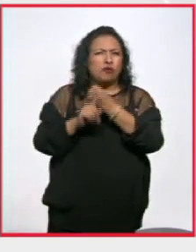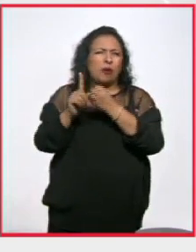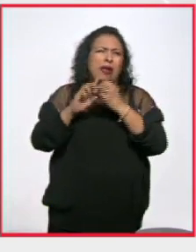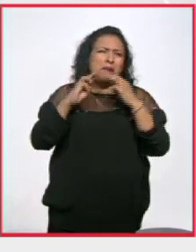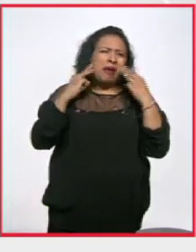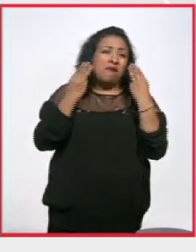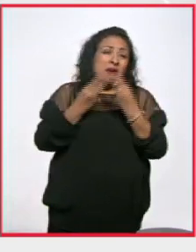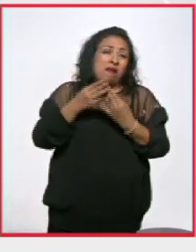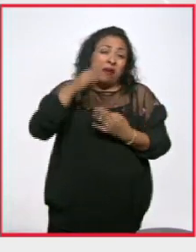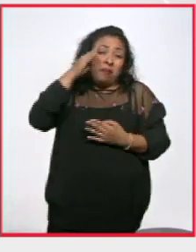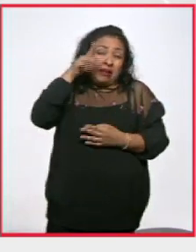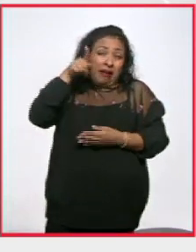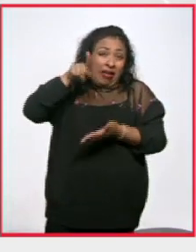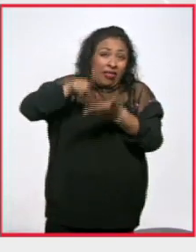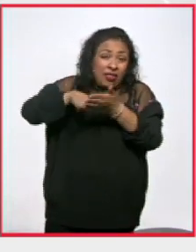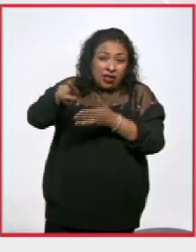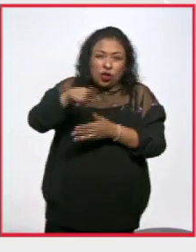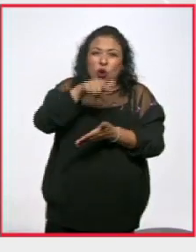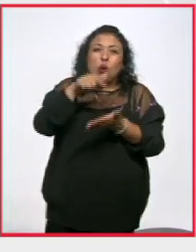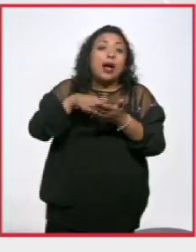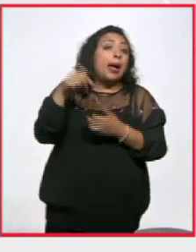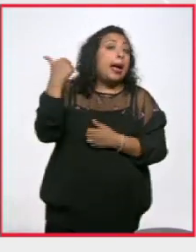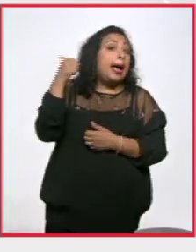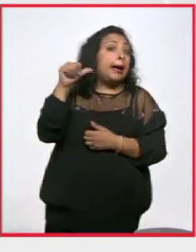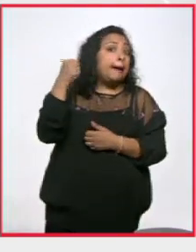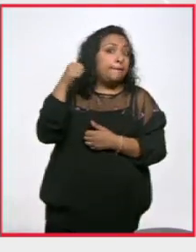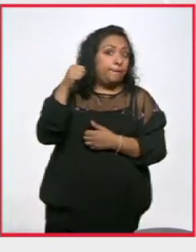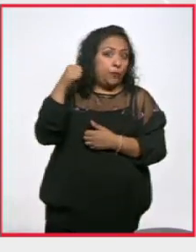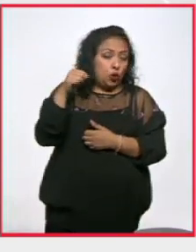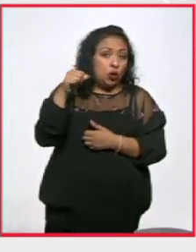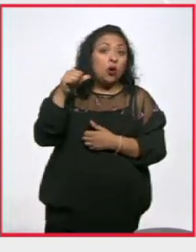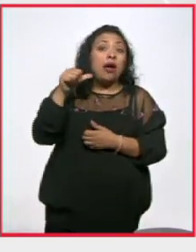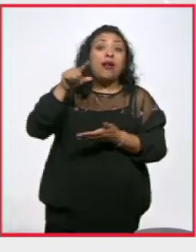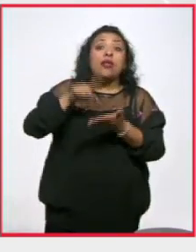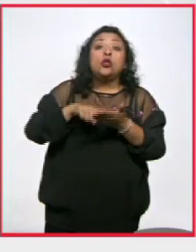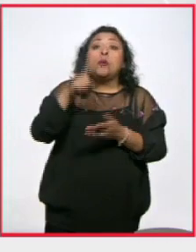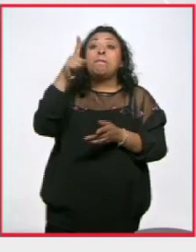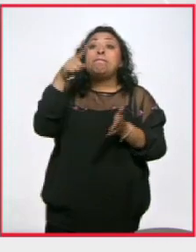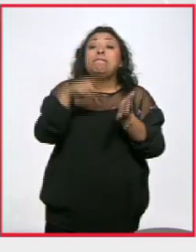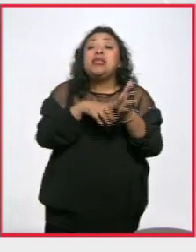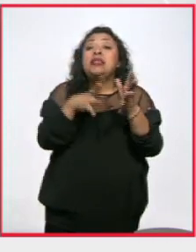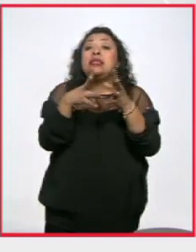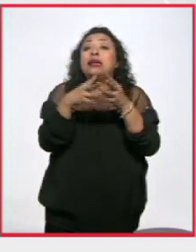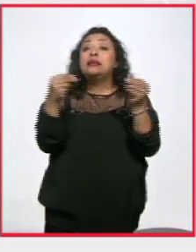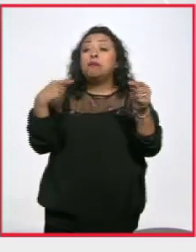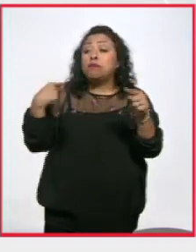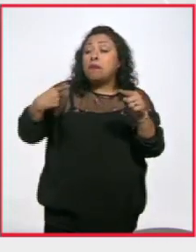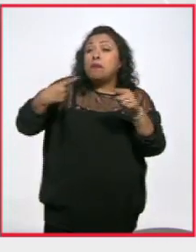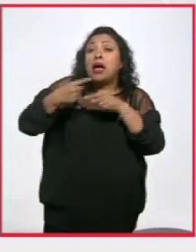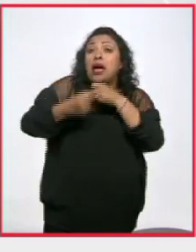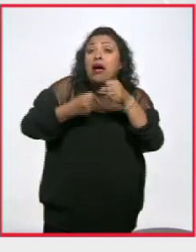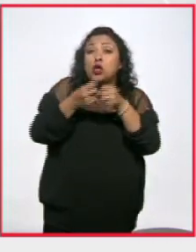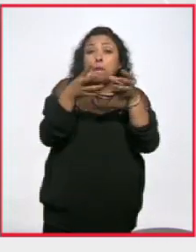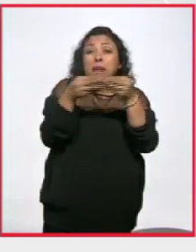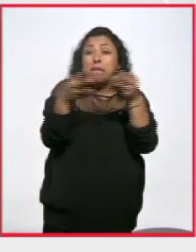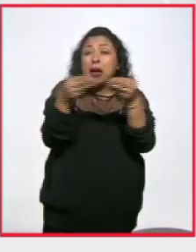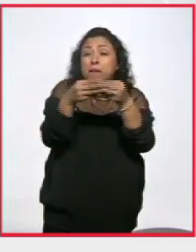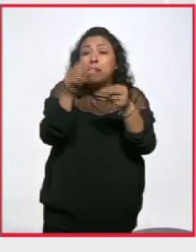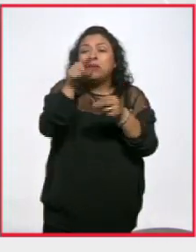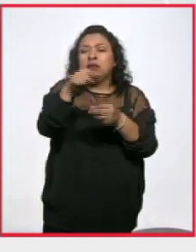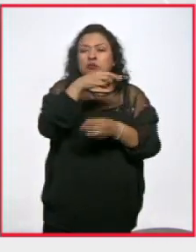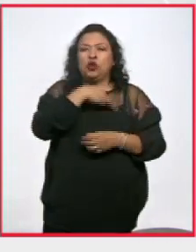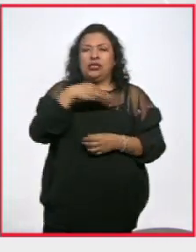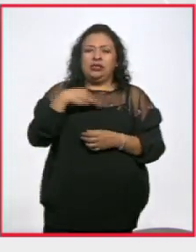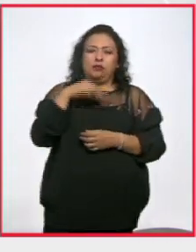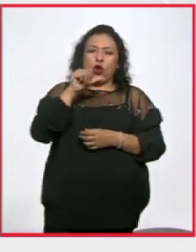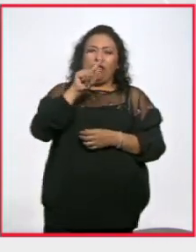organizado, se cree que tan solo en el puerto de Acapulco hay mil desaparecidos en los últimos años y en el municipio de Atoyac,